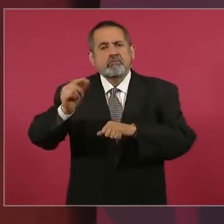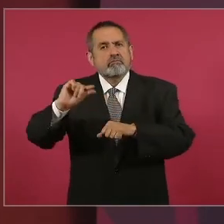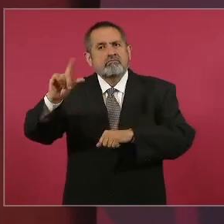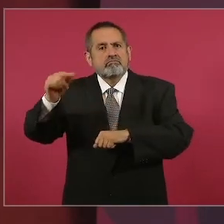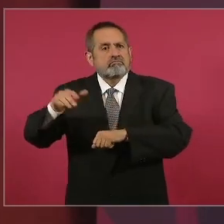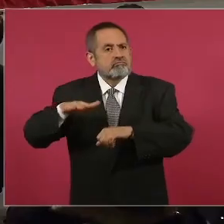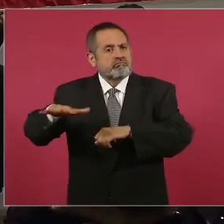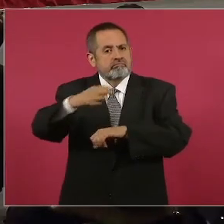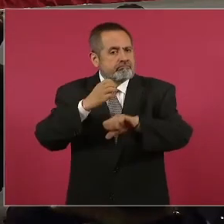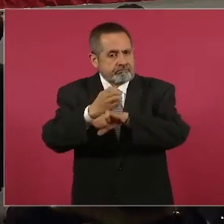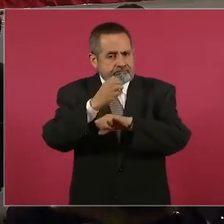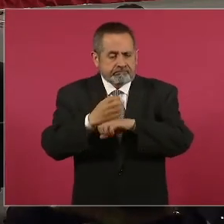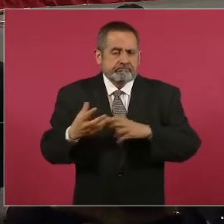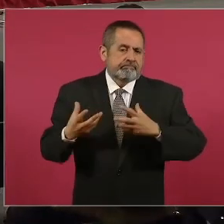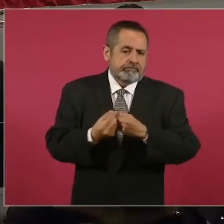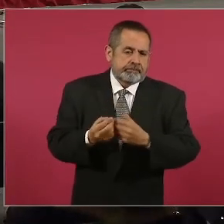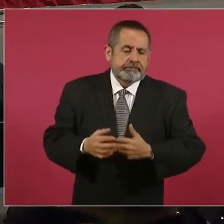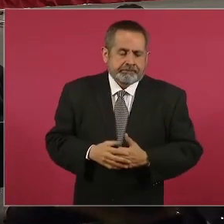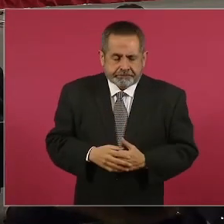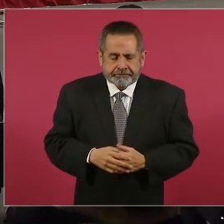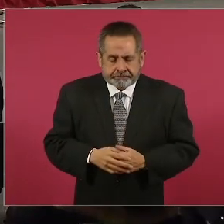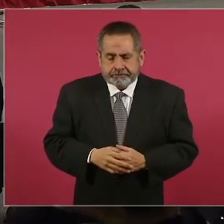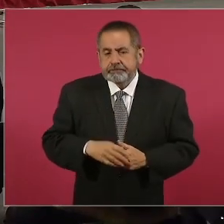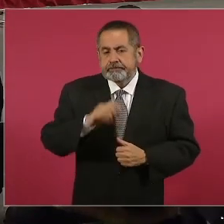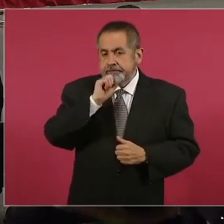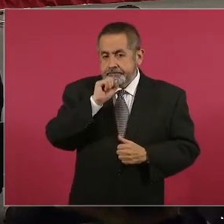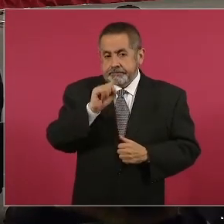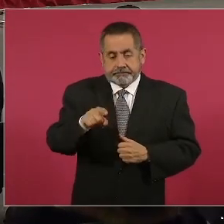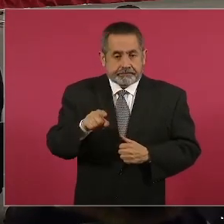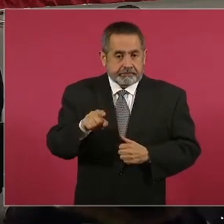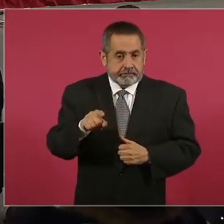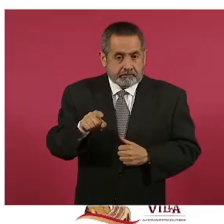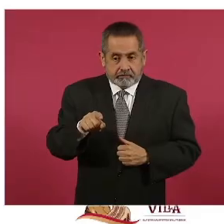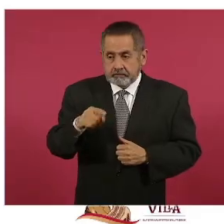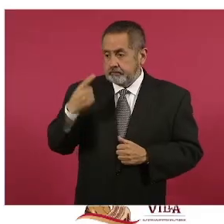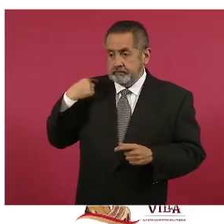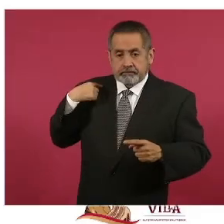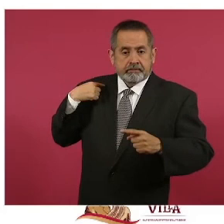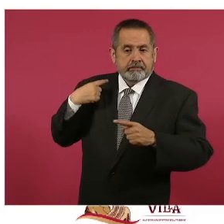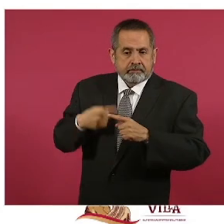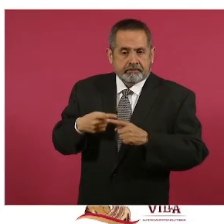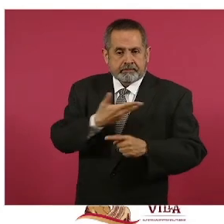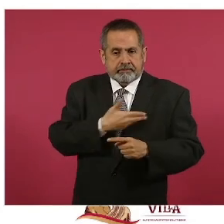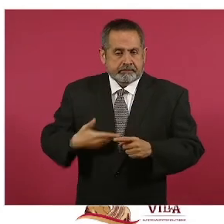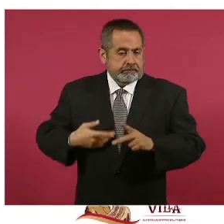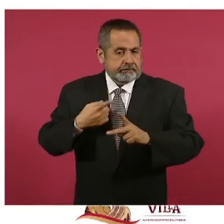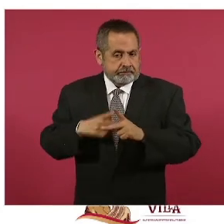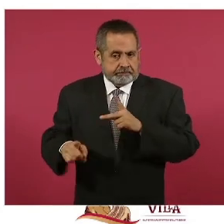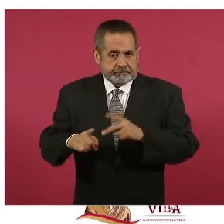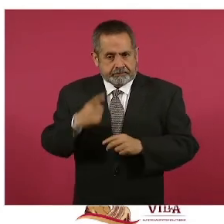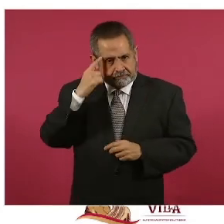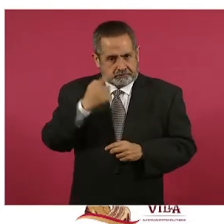Adelante. También del inicio de la administración al